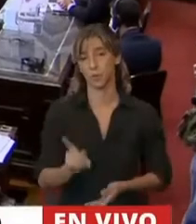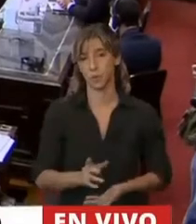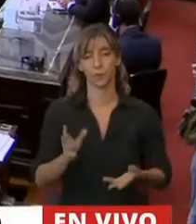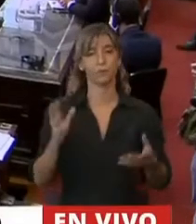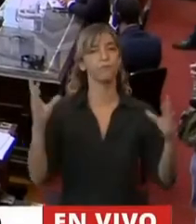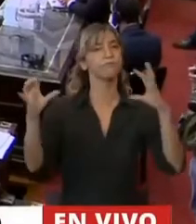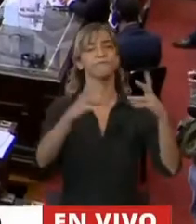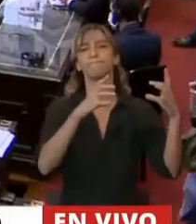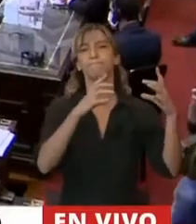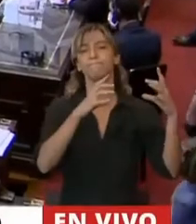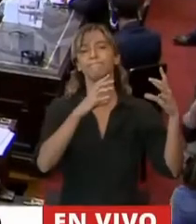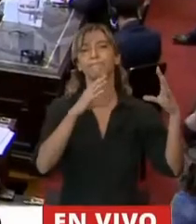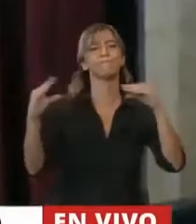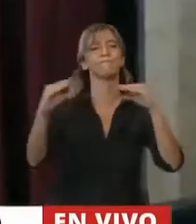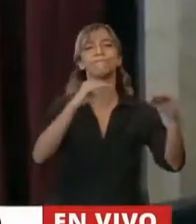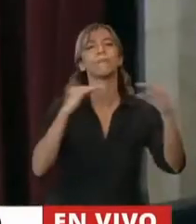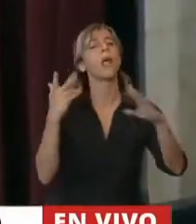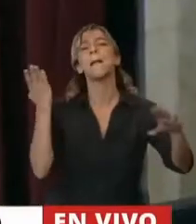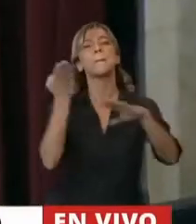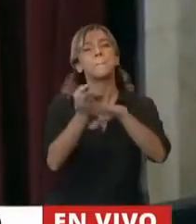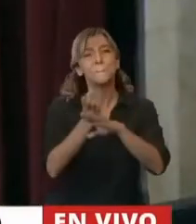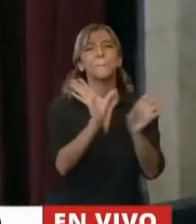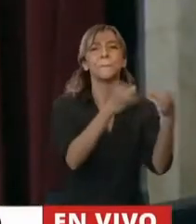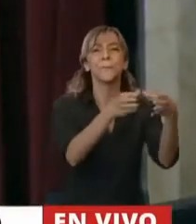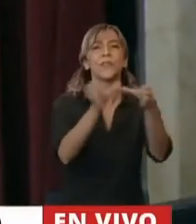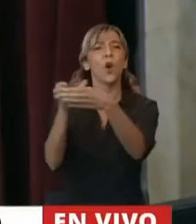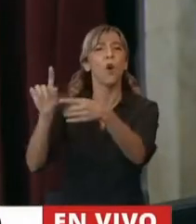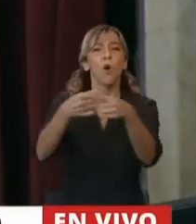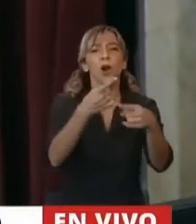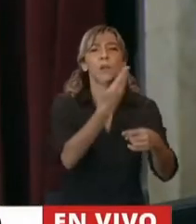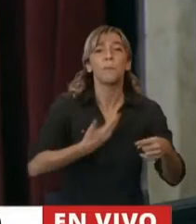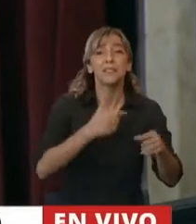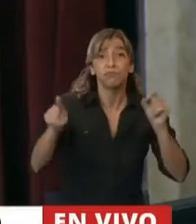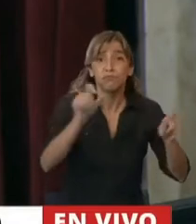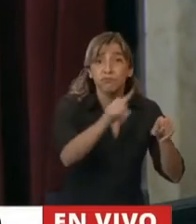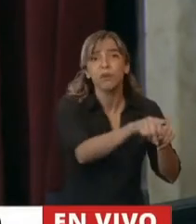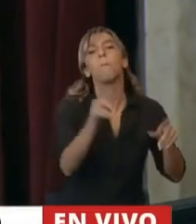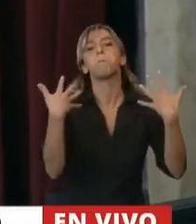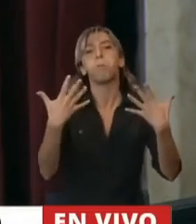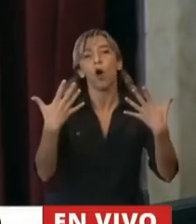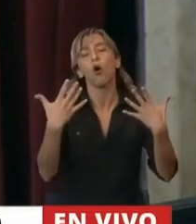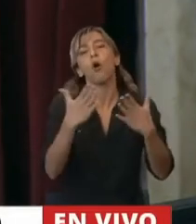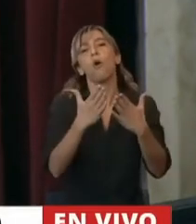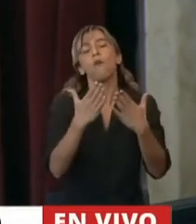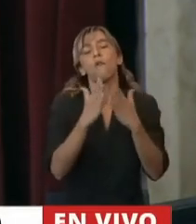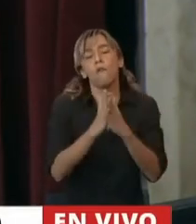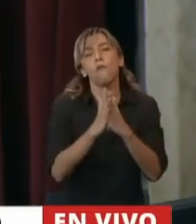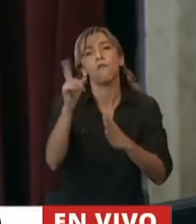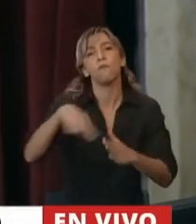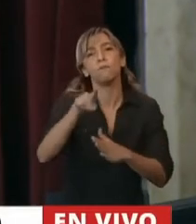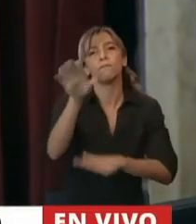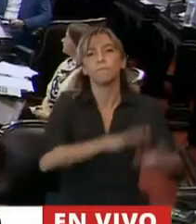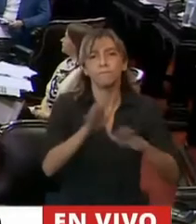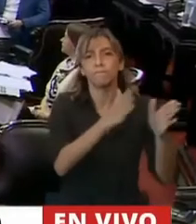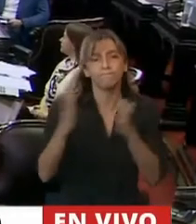Le pido a los presidentes del interbloque de Juntos por el Cambio que ordenen la situación. Gracias. Tiene la palabra el diputado Leiva.